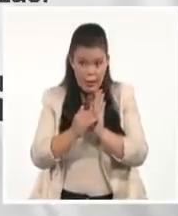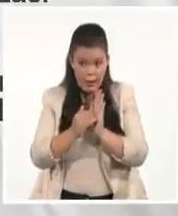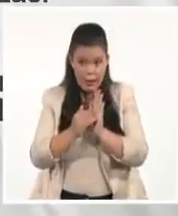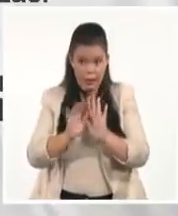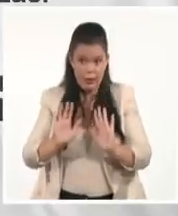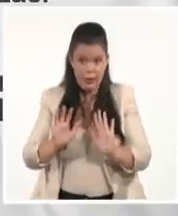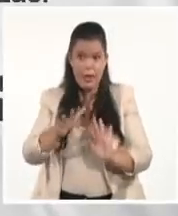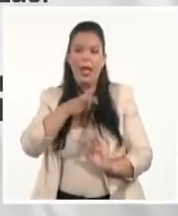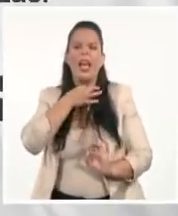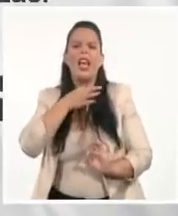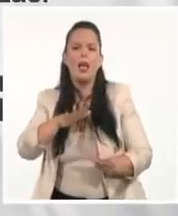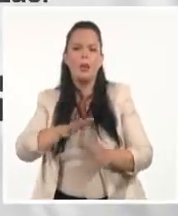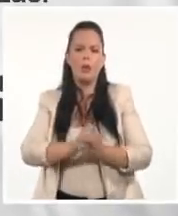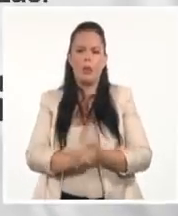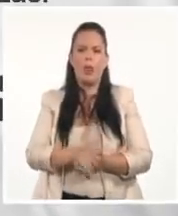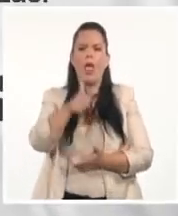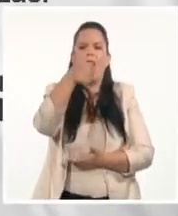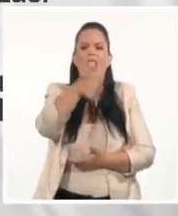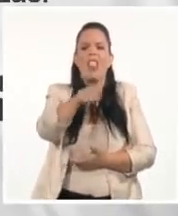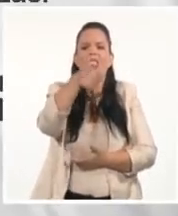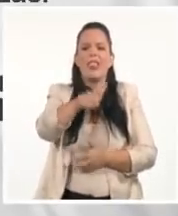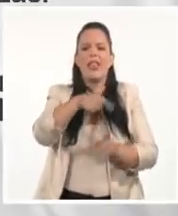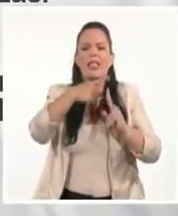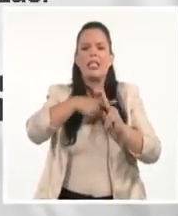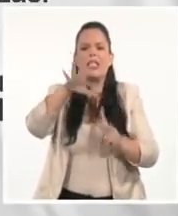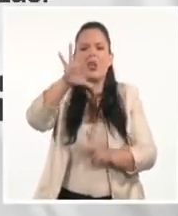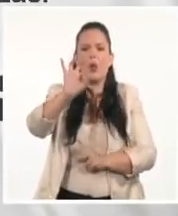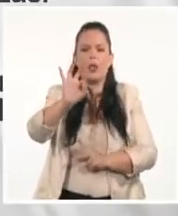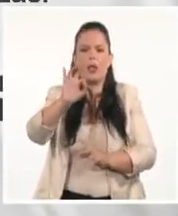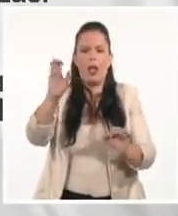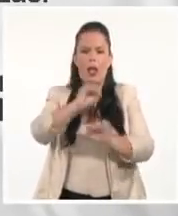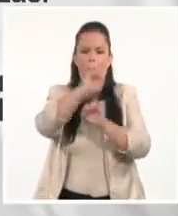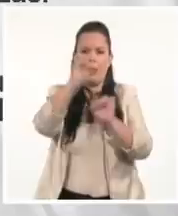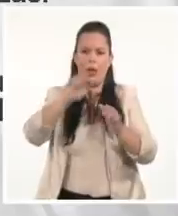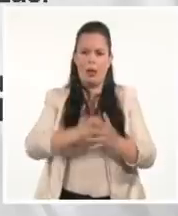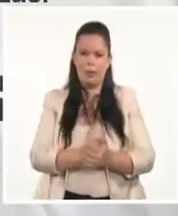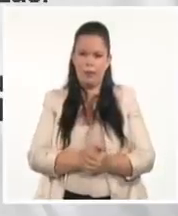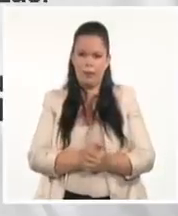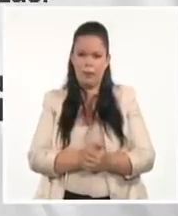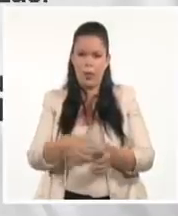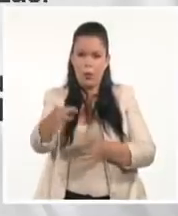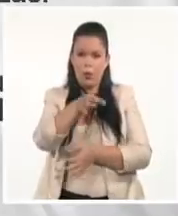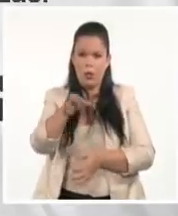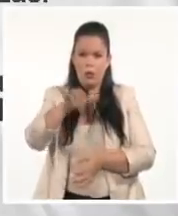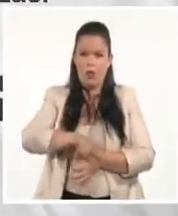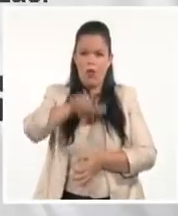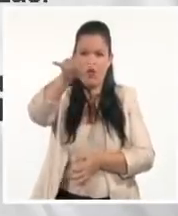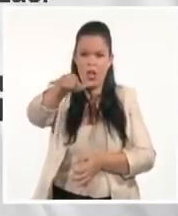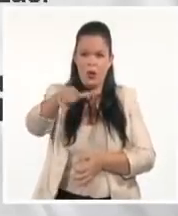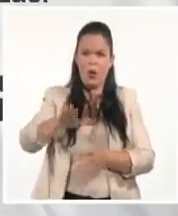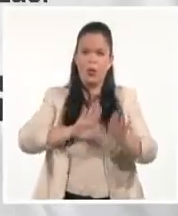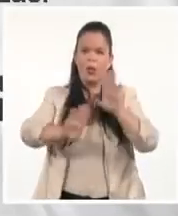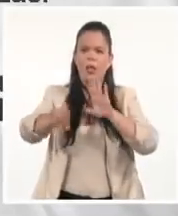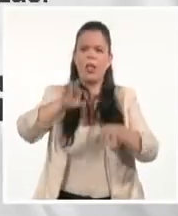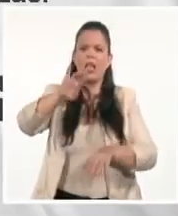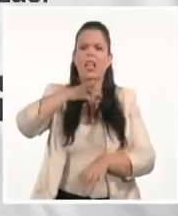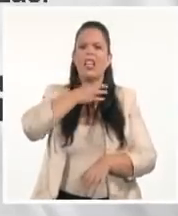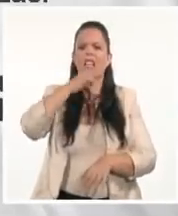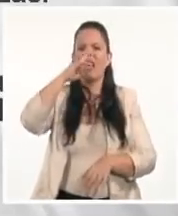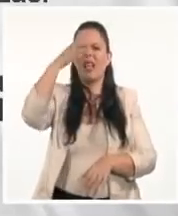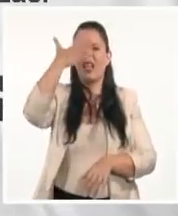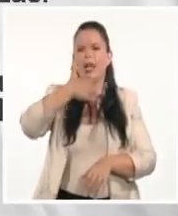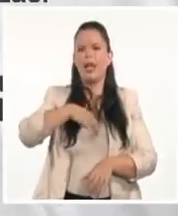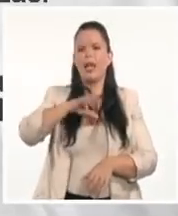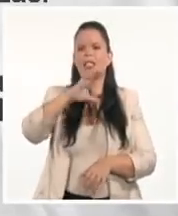a las 10 y 50 de la mañana, El Renacer en Bolleros, rotura de cristales. 11 de la mañana,